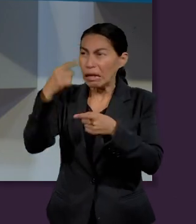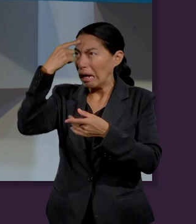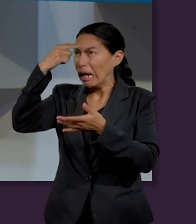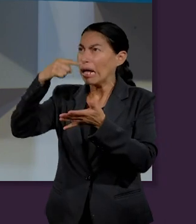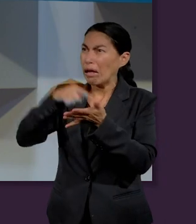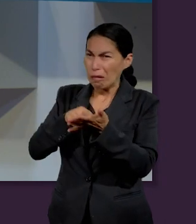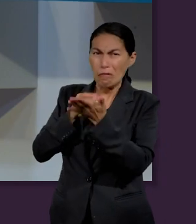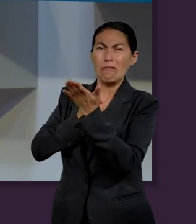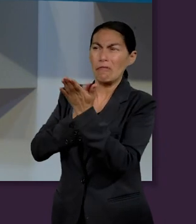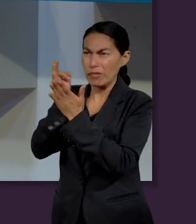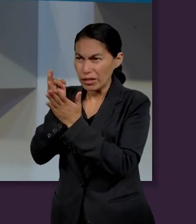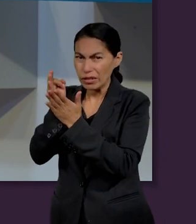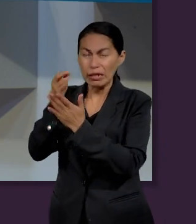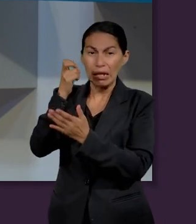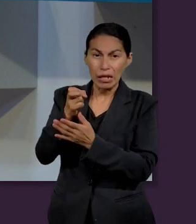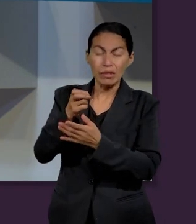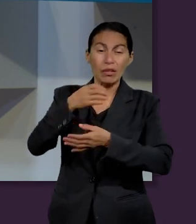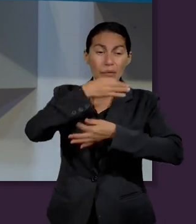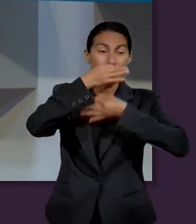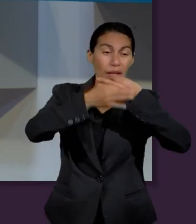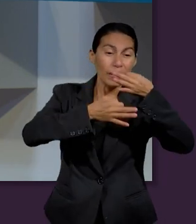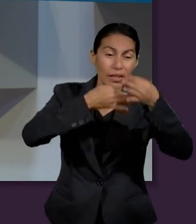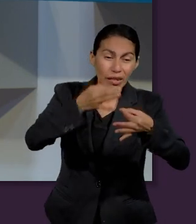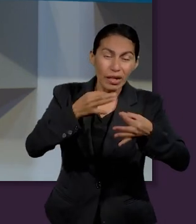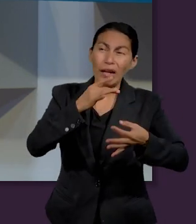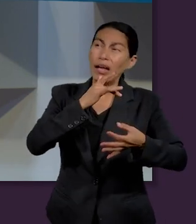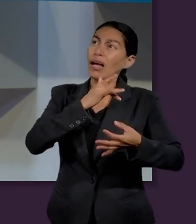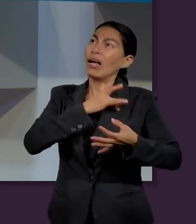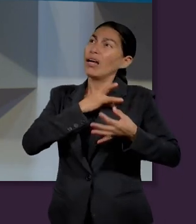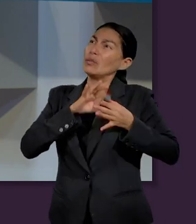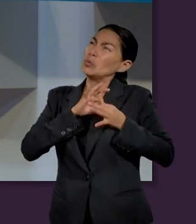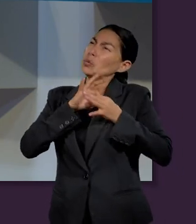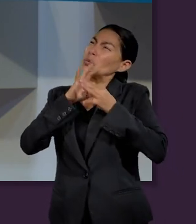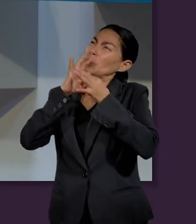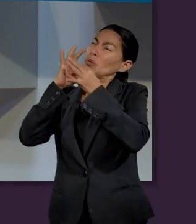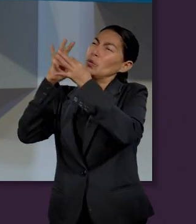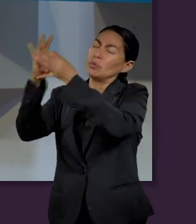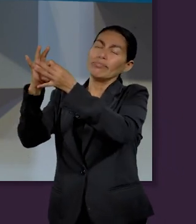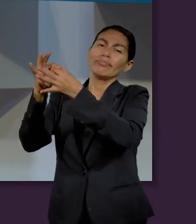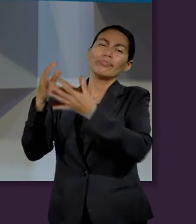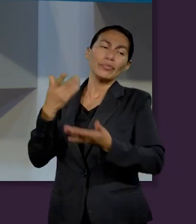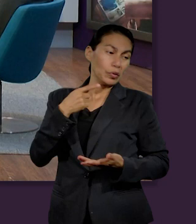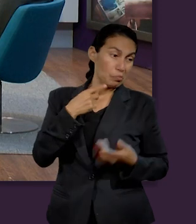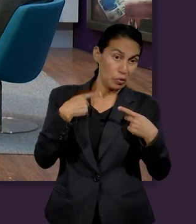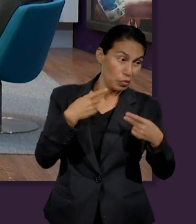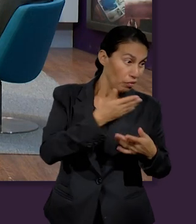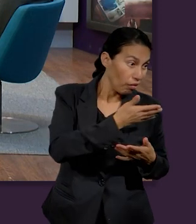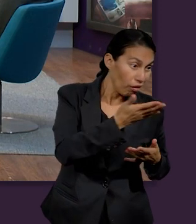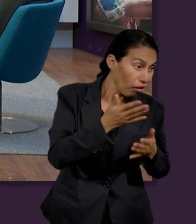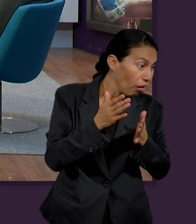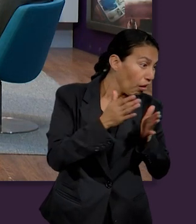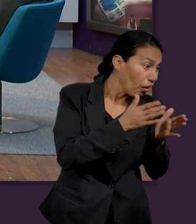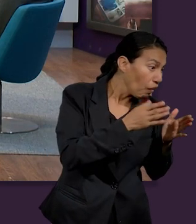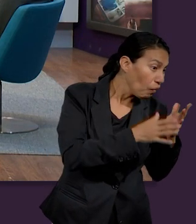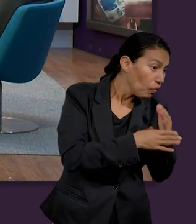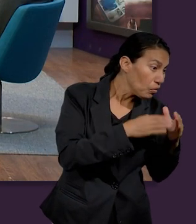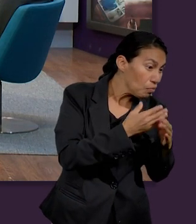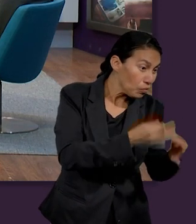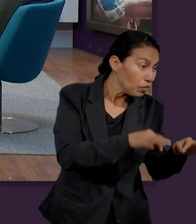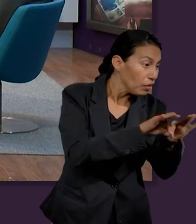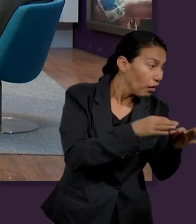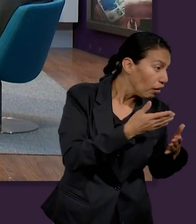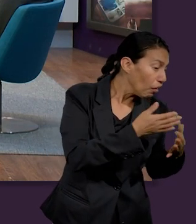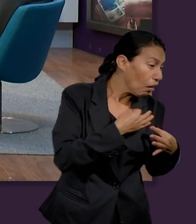creyentes en Dios que trataron de colocar su corazón, su tesoro, en las